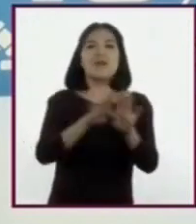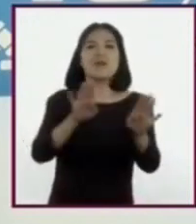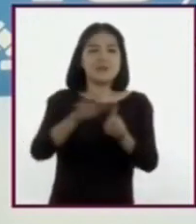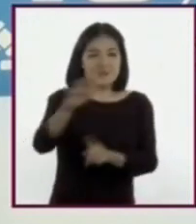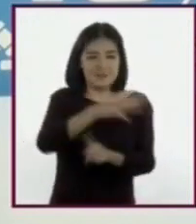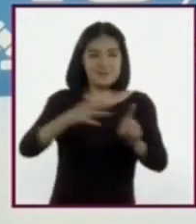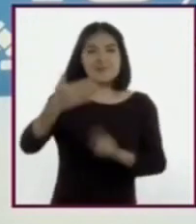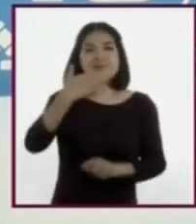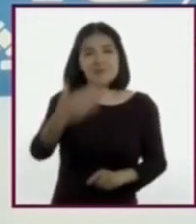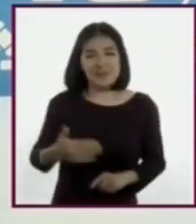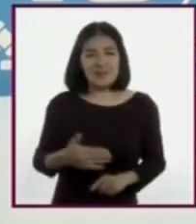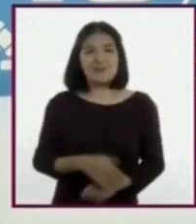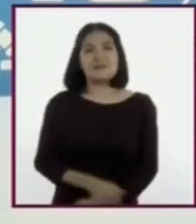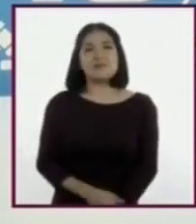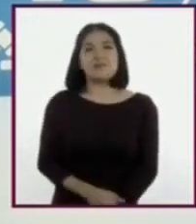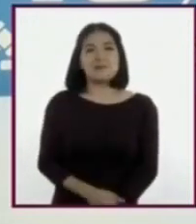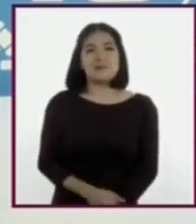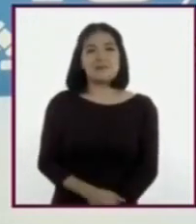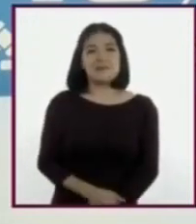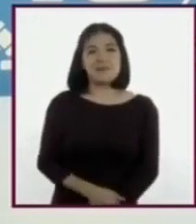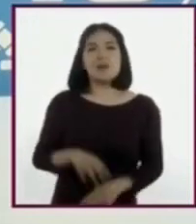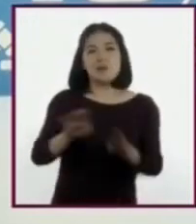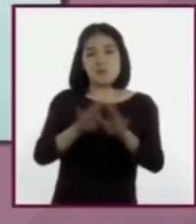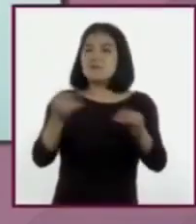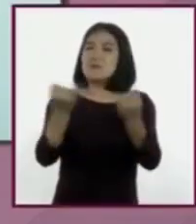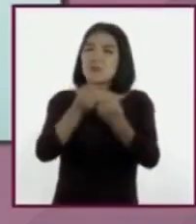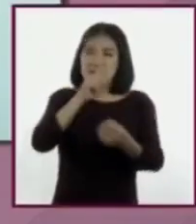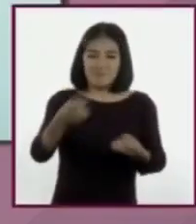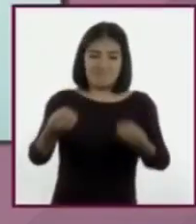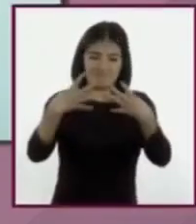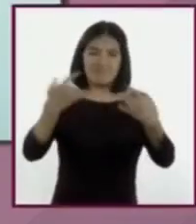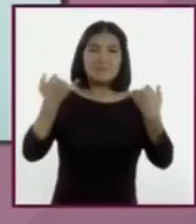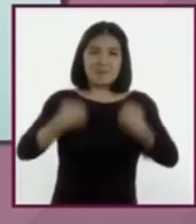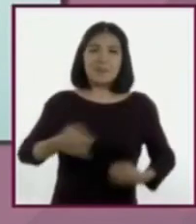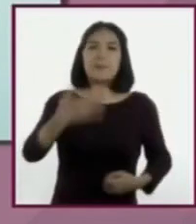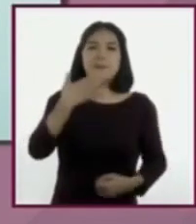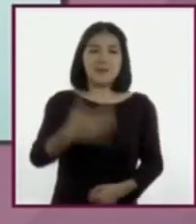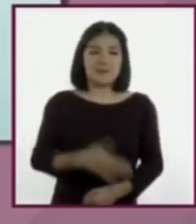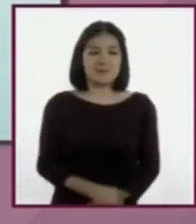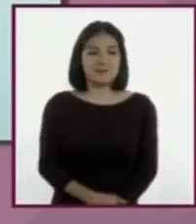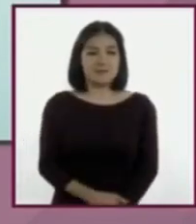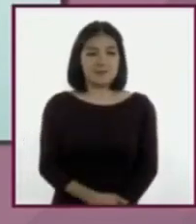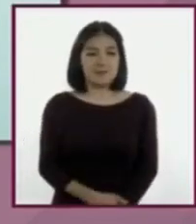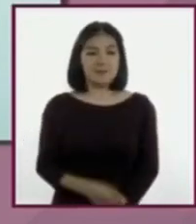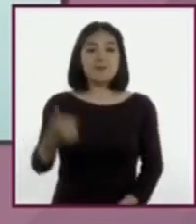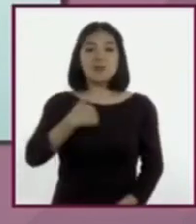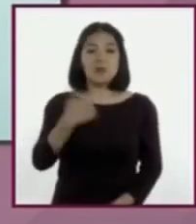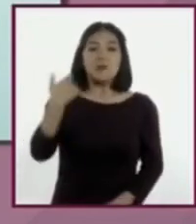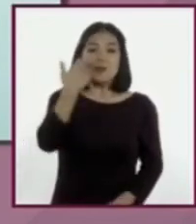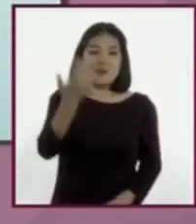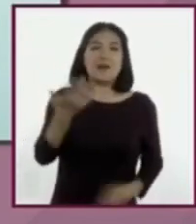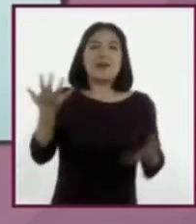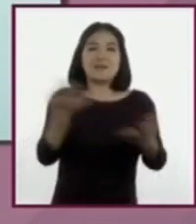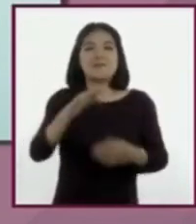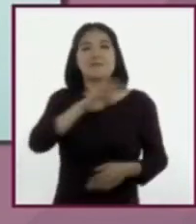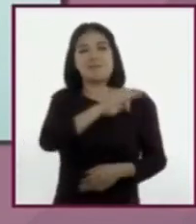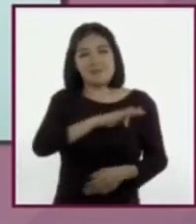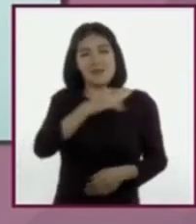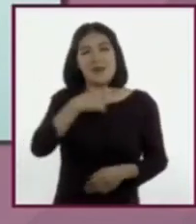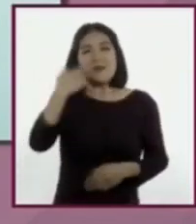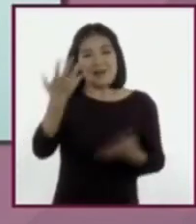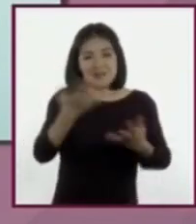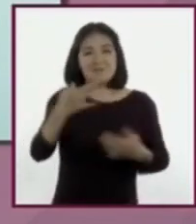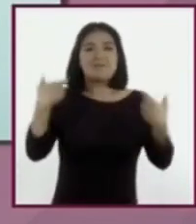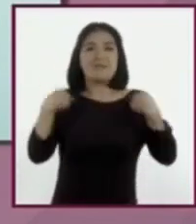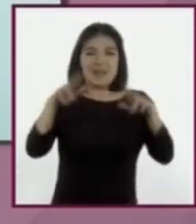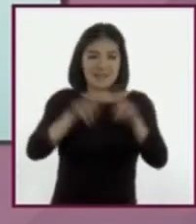contempla, desde luego, el bien individual. Me gustaría ser maestra o arquitecta y ayudar a